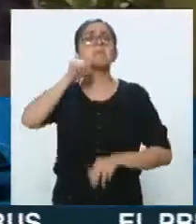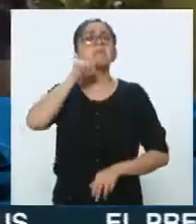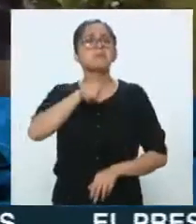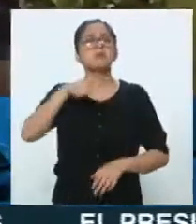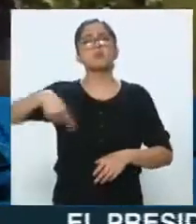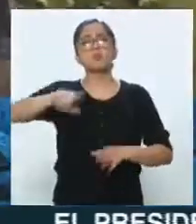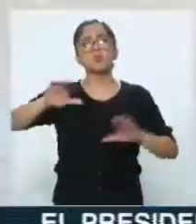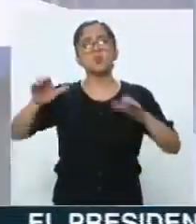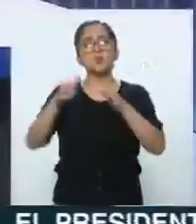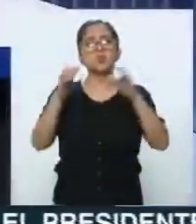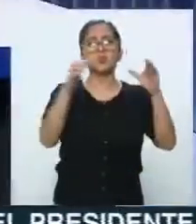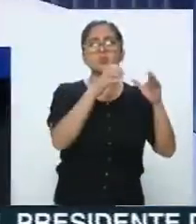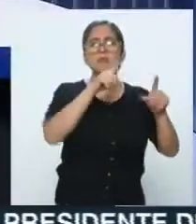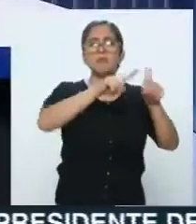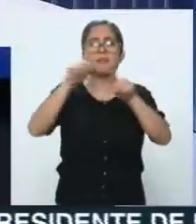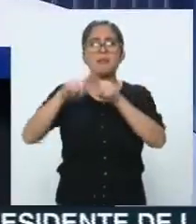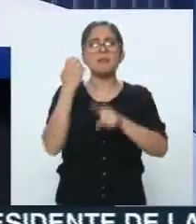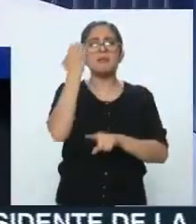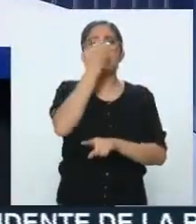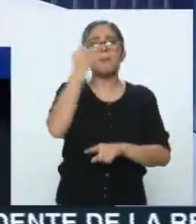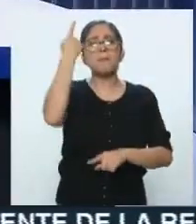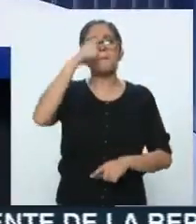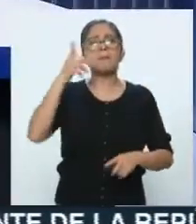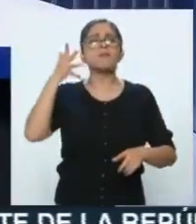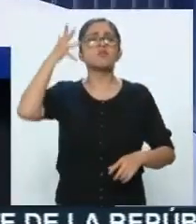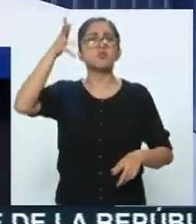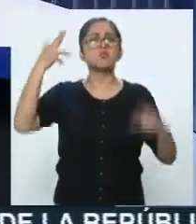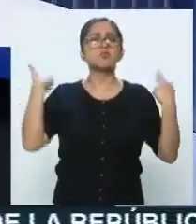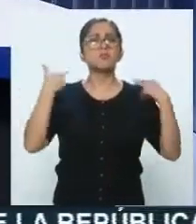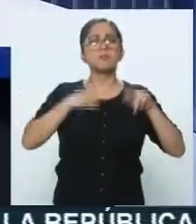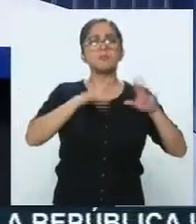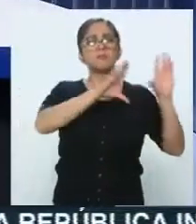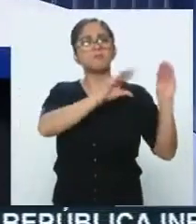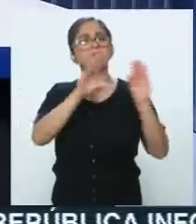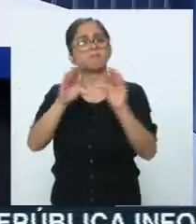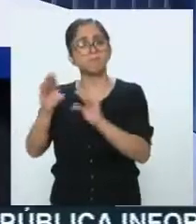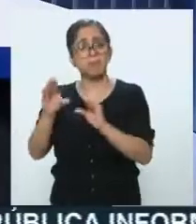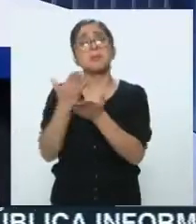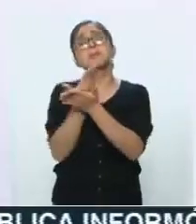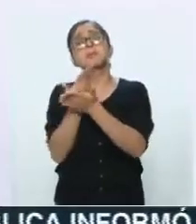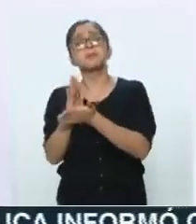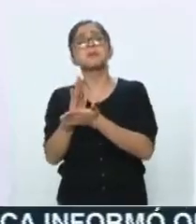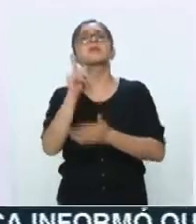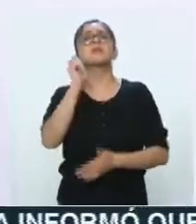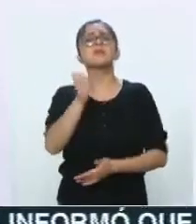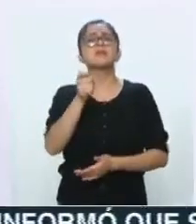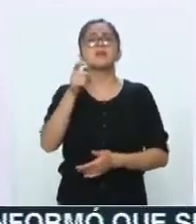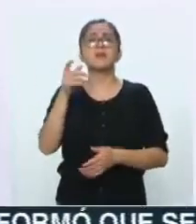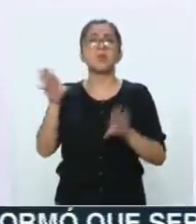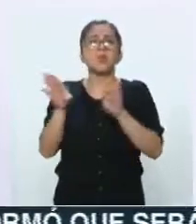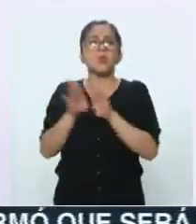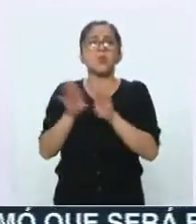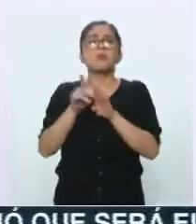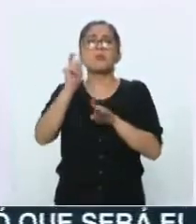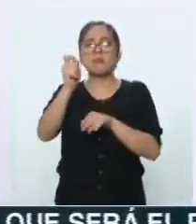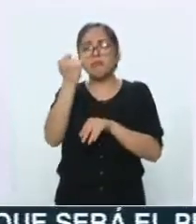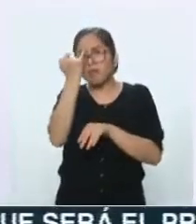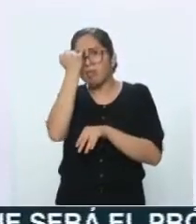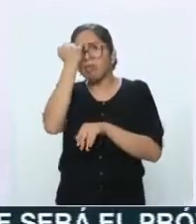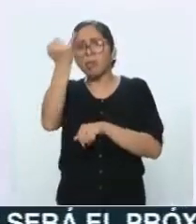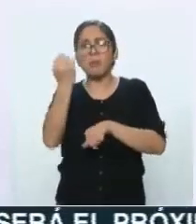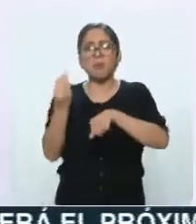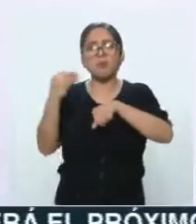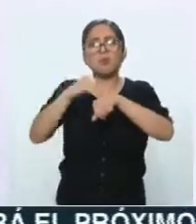en este conjunto de normales. Y otro elemento, Juan, que yo quiero mencionar y que tiene que ver con la famosa fabricación histórica, no hay duda